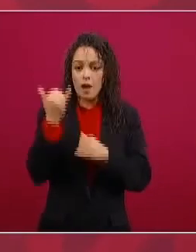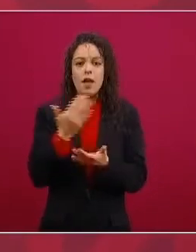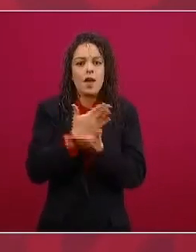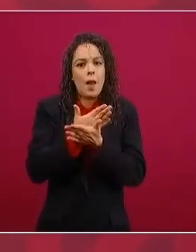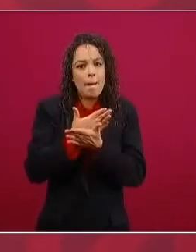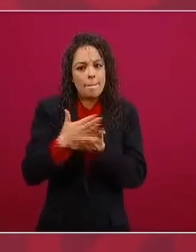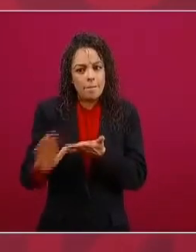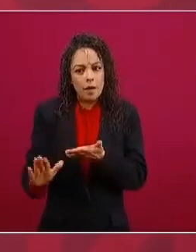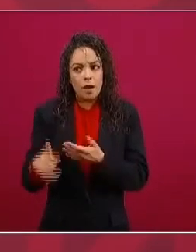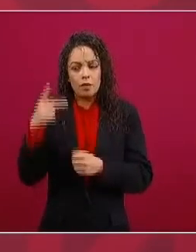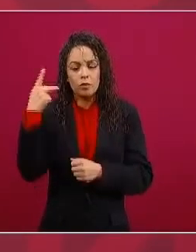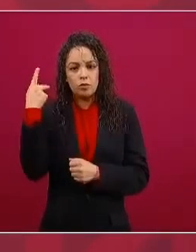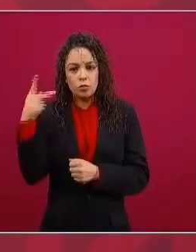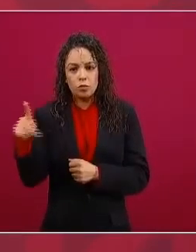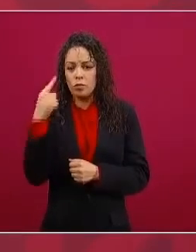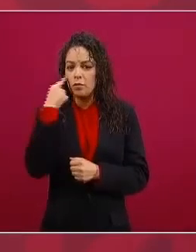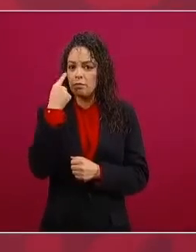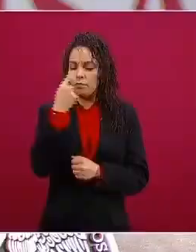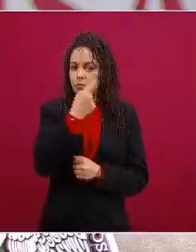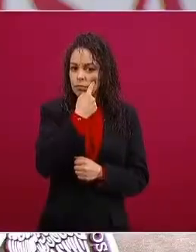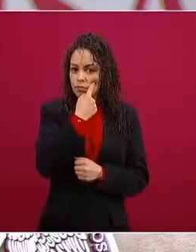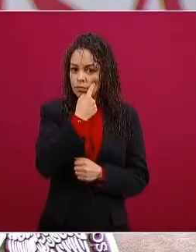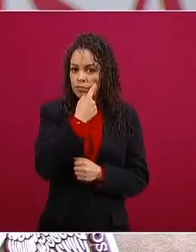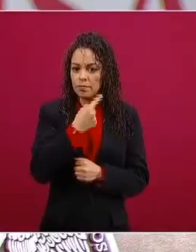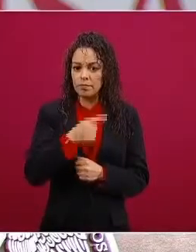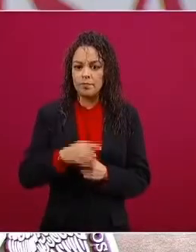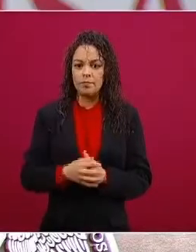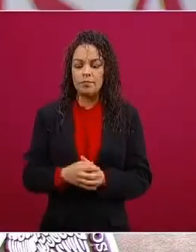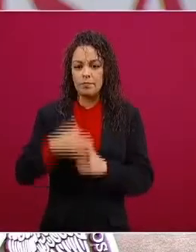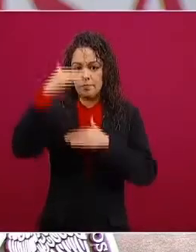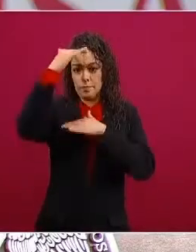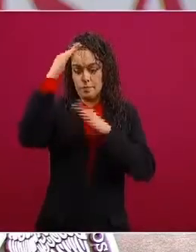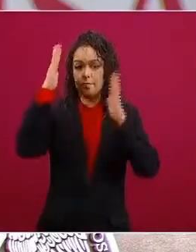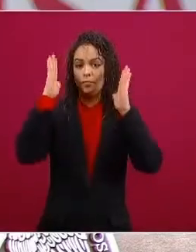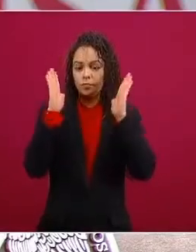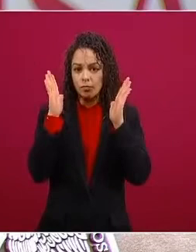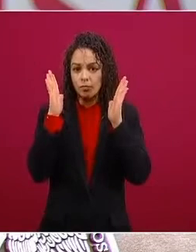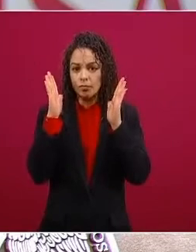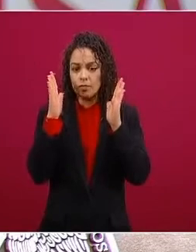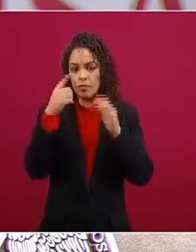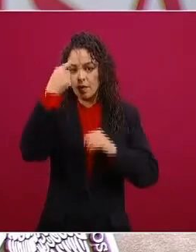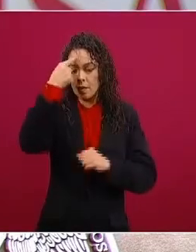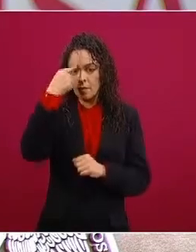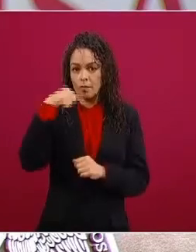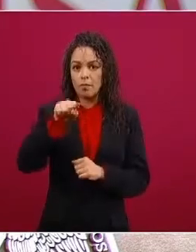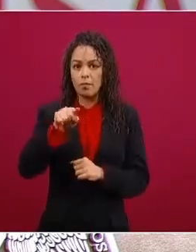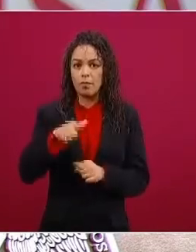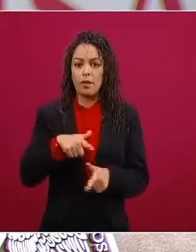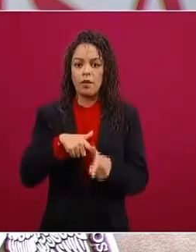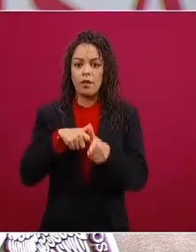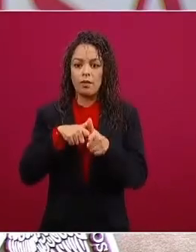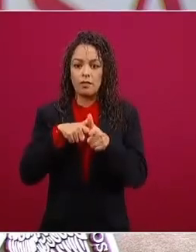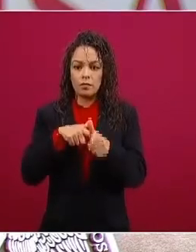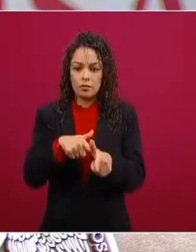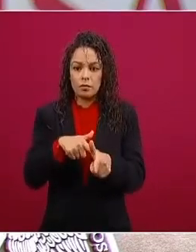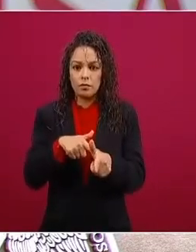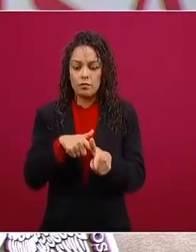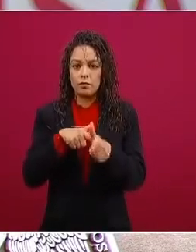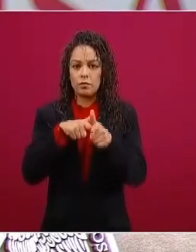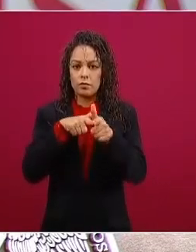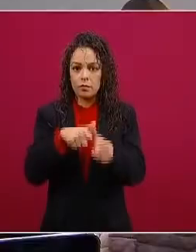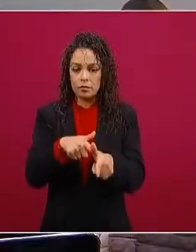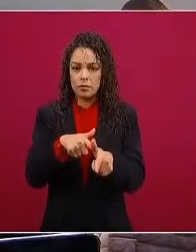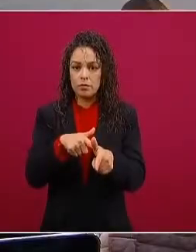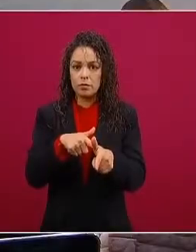conservadurismo por mantener intereses creados